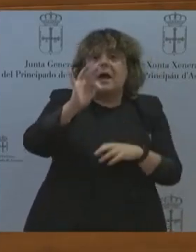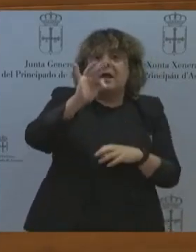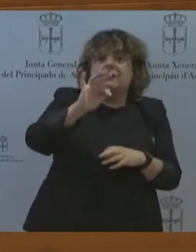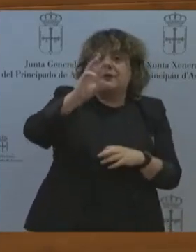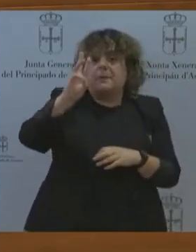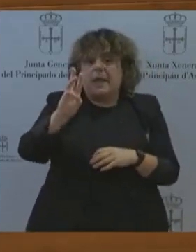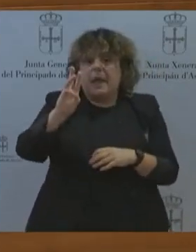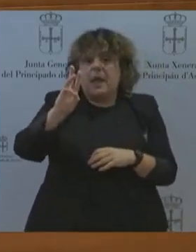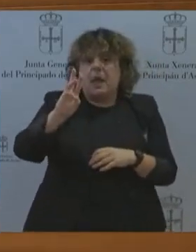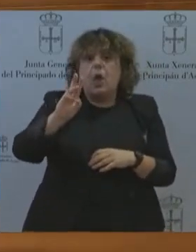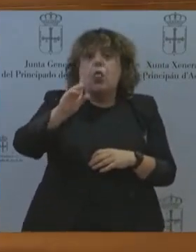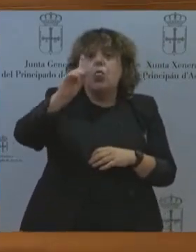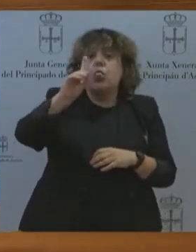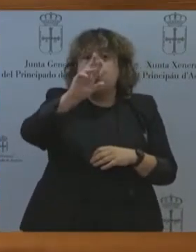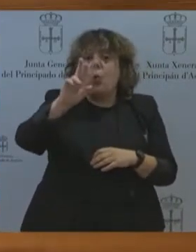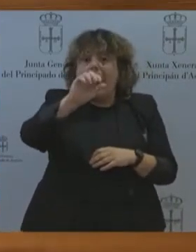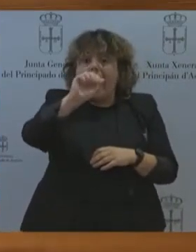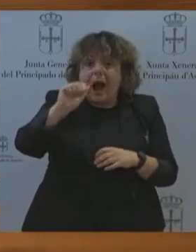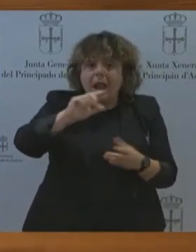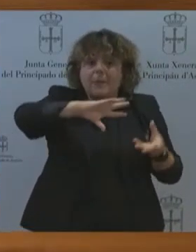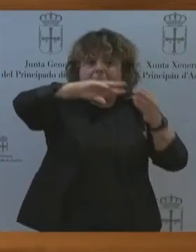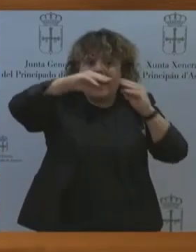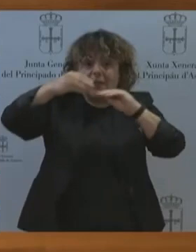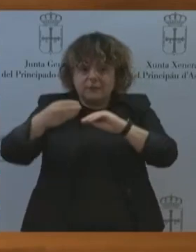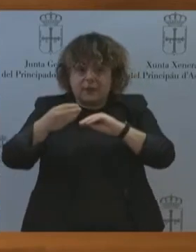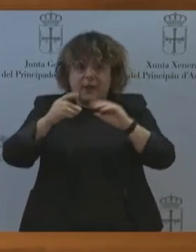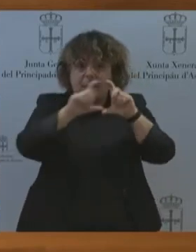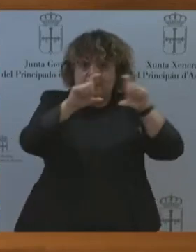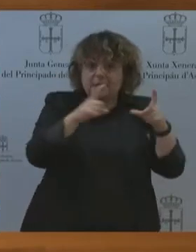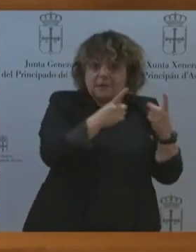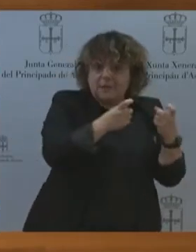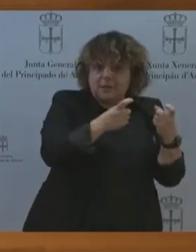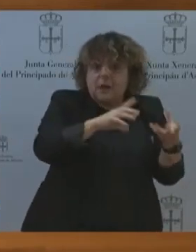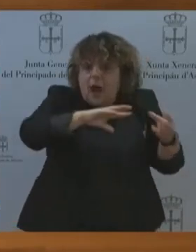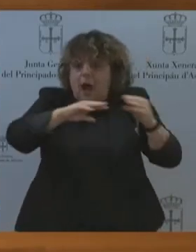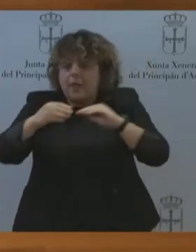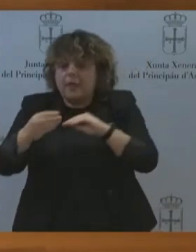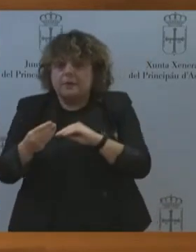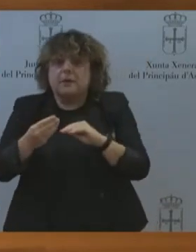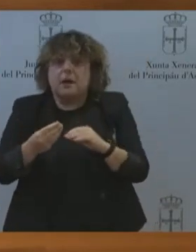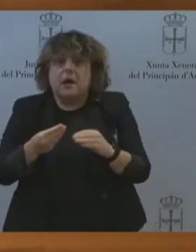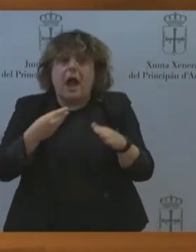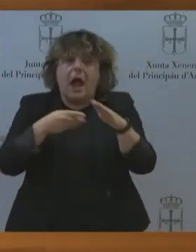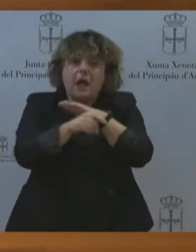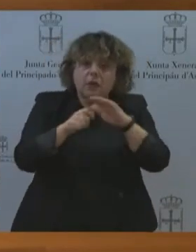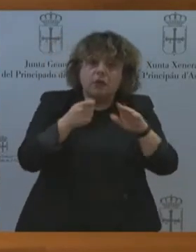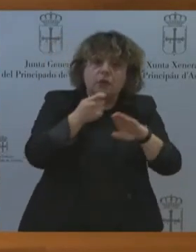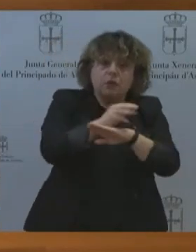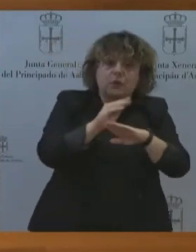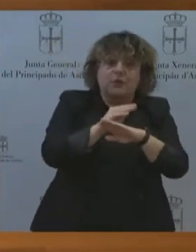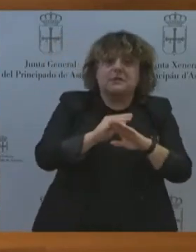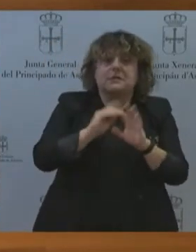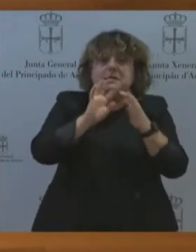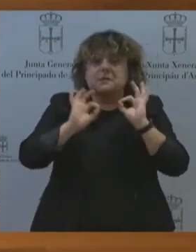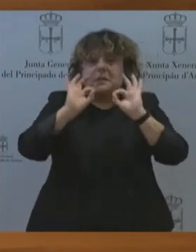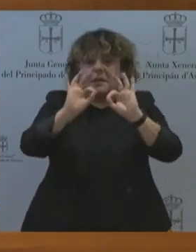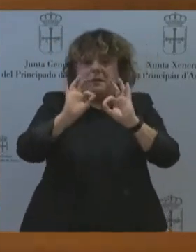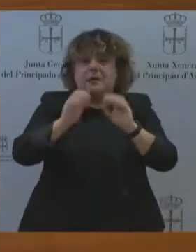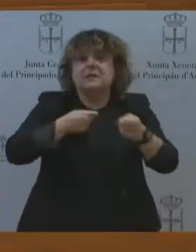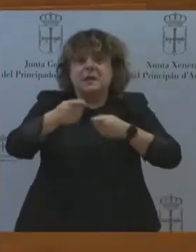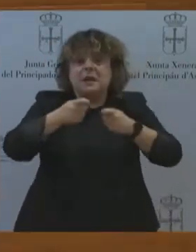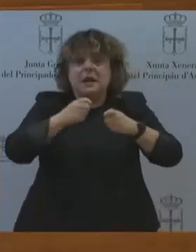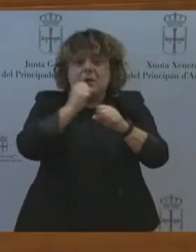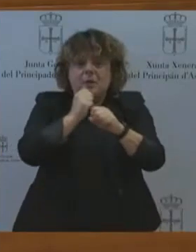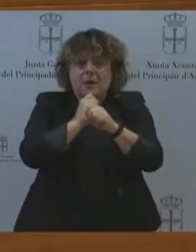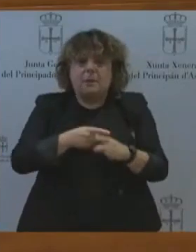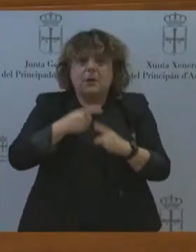requerimientos de las empresas, a ayudas específicas en el mercado laboral para la contratación de jóvenes, para la emancipación de los jóvenes